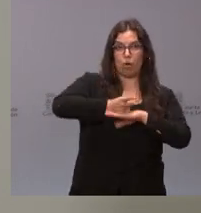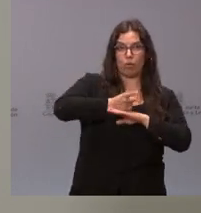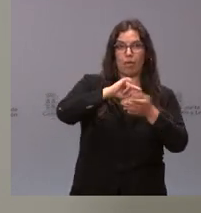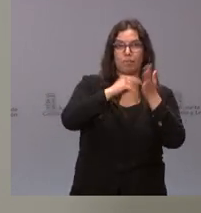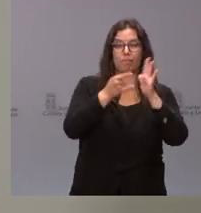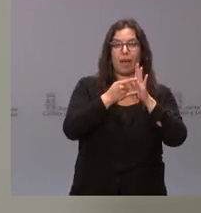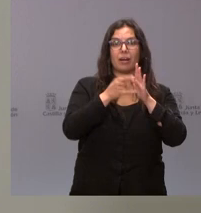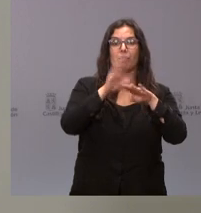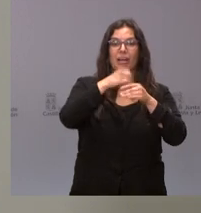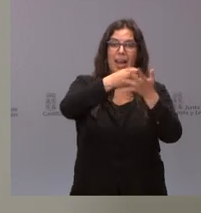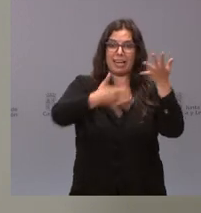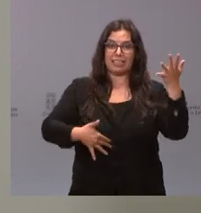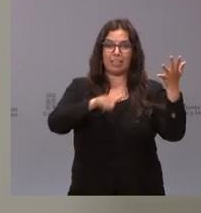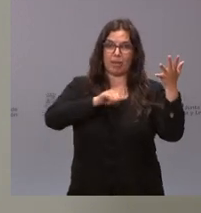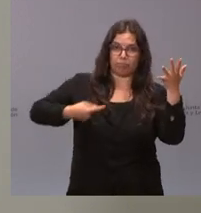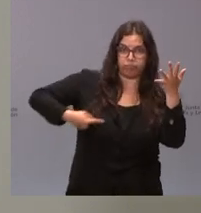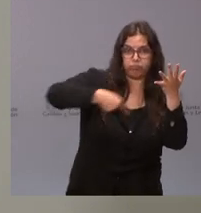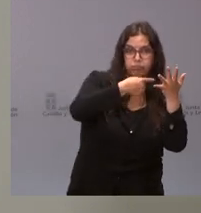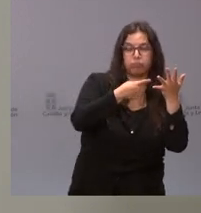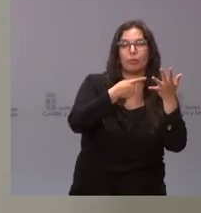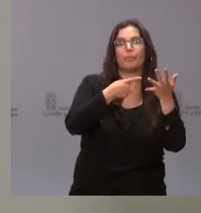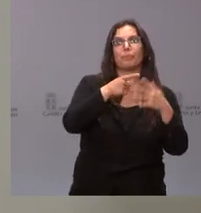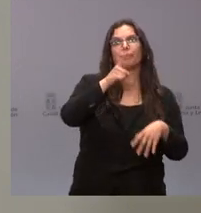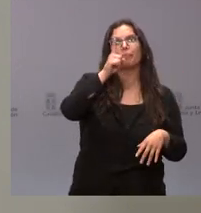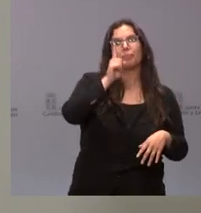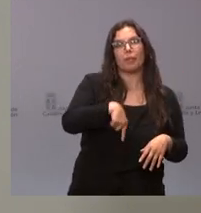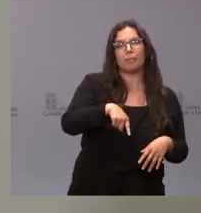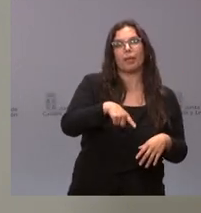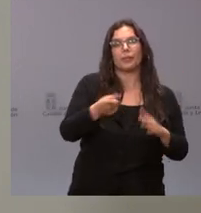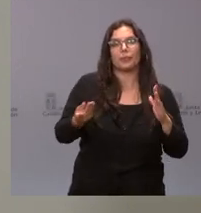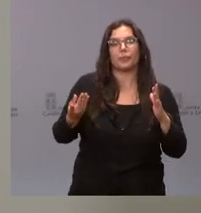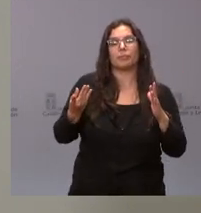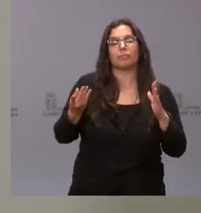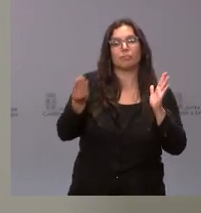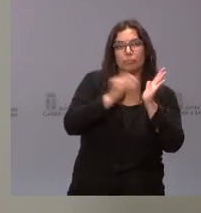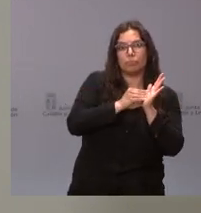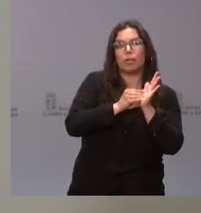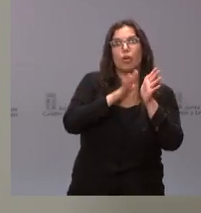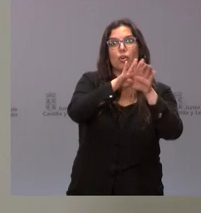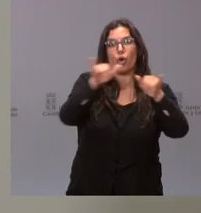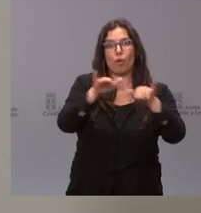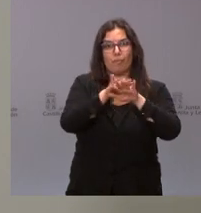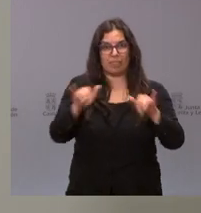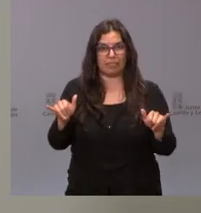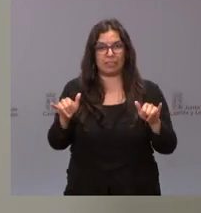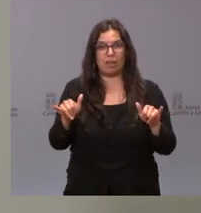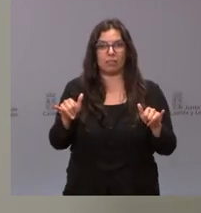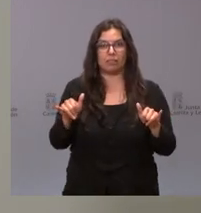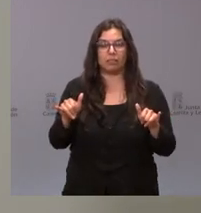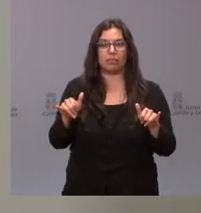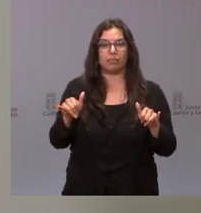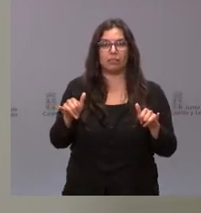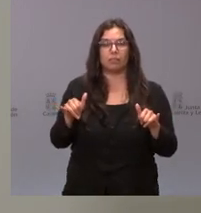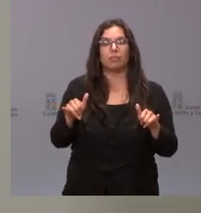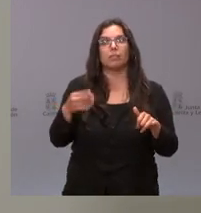la reducción de listas de espera como por el hecho de que integra las compensaciones más allá de lo que podemos considerar los profesionales